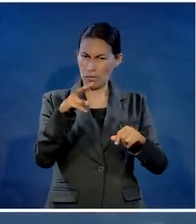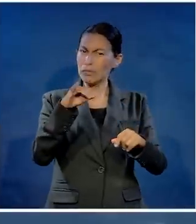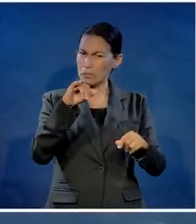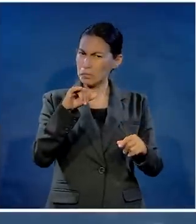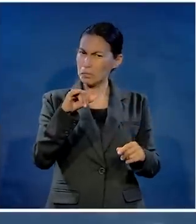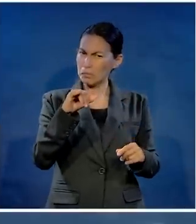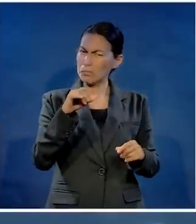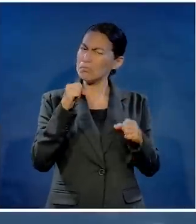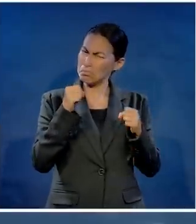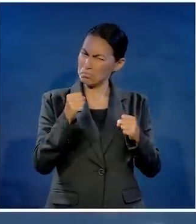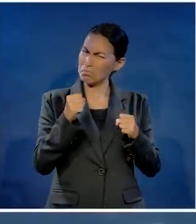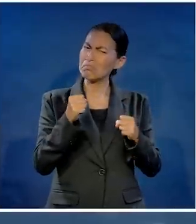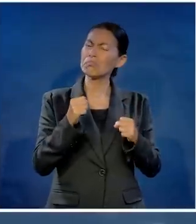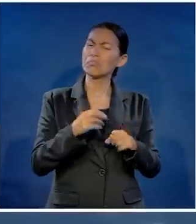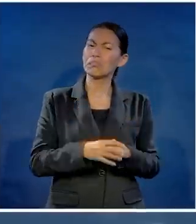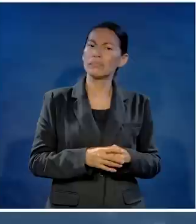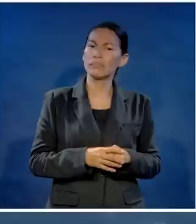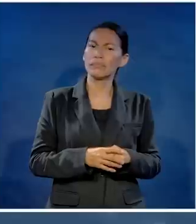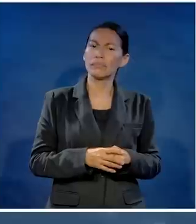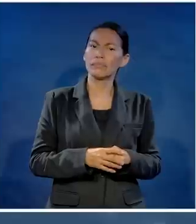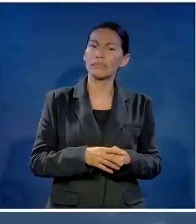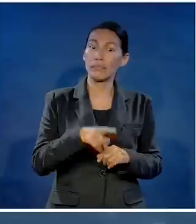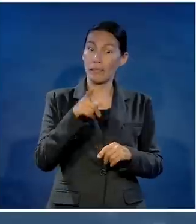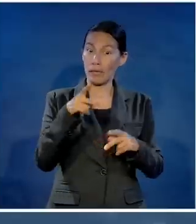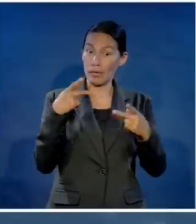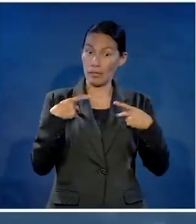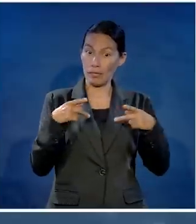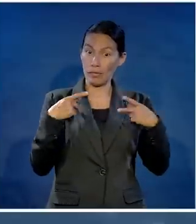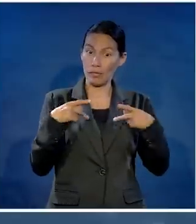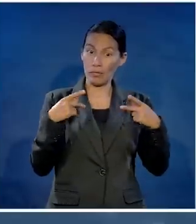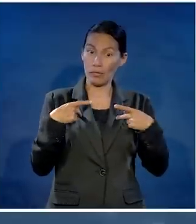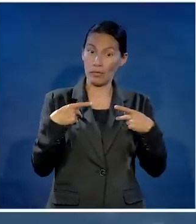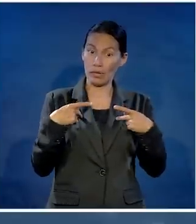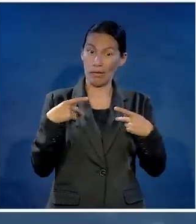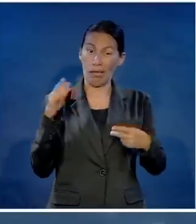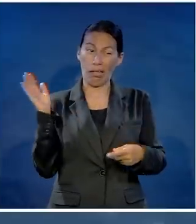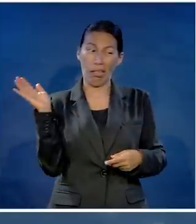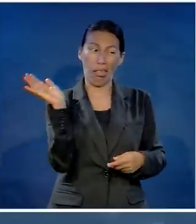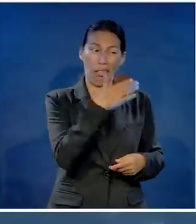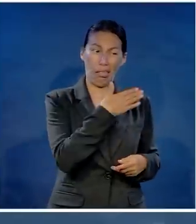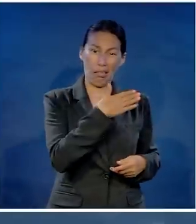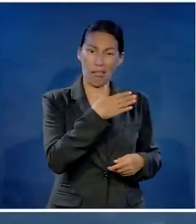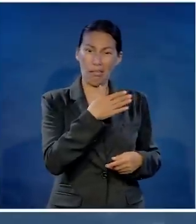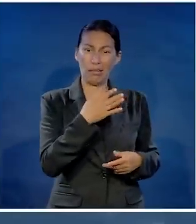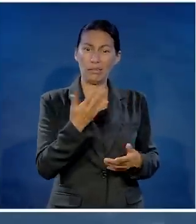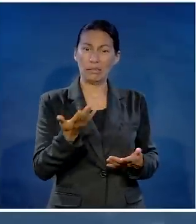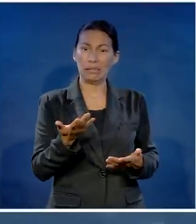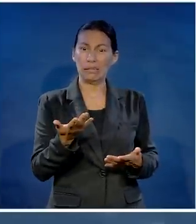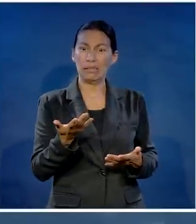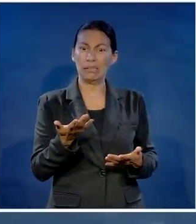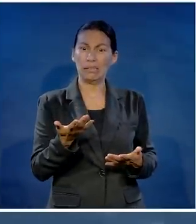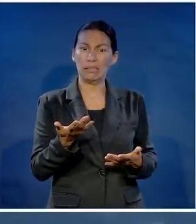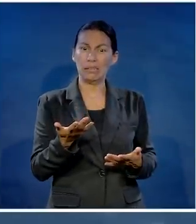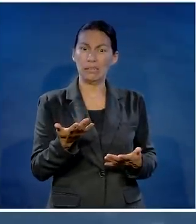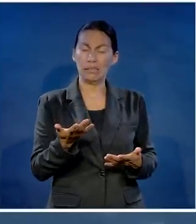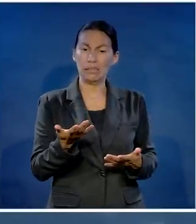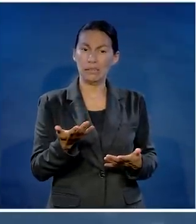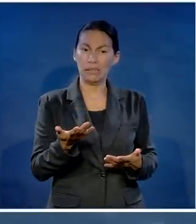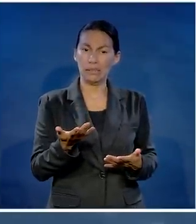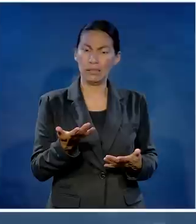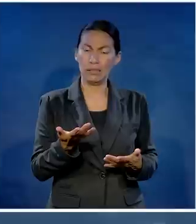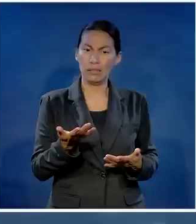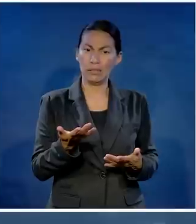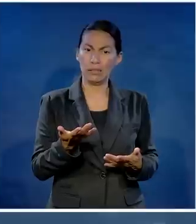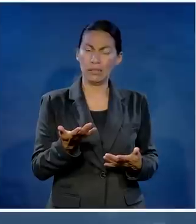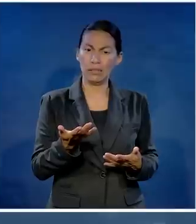sociales sí o sí. Sí o sí. Es más, la persona que está ahí con ese derechazo tan